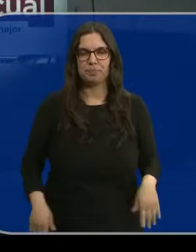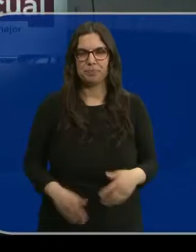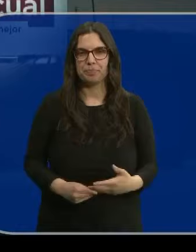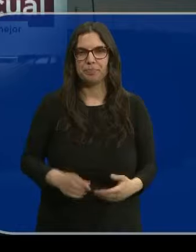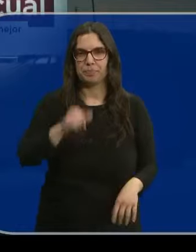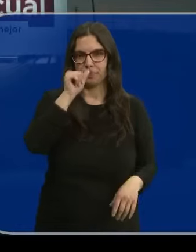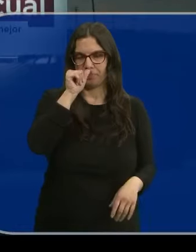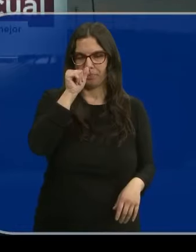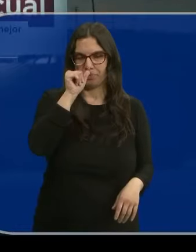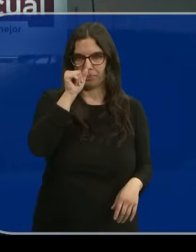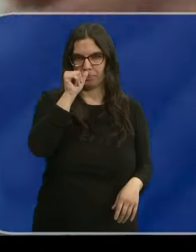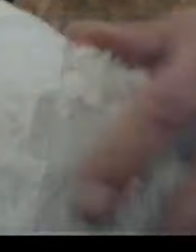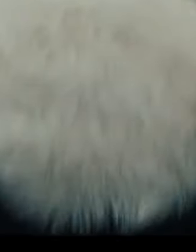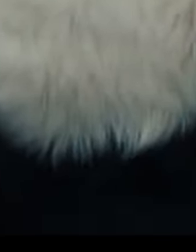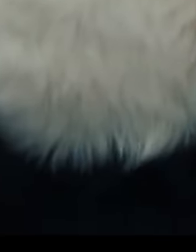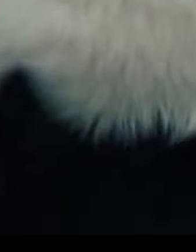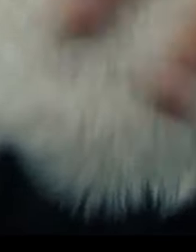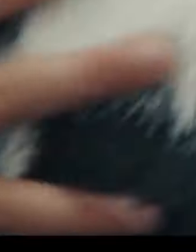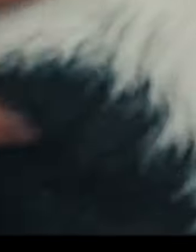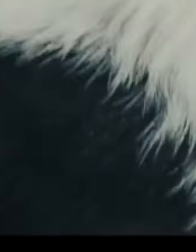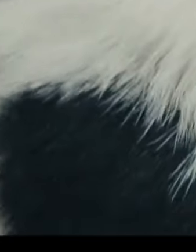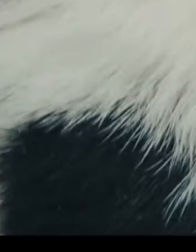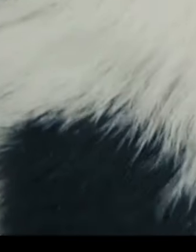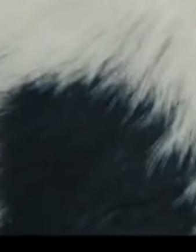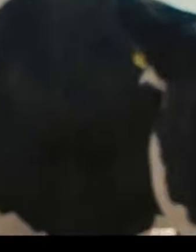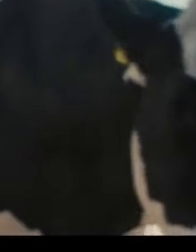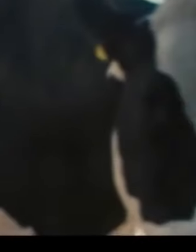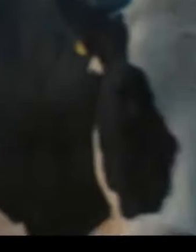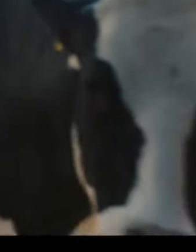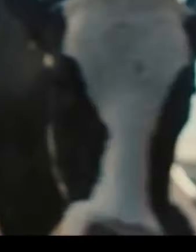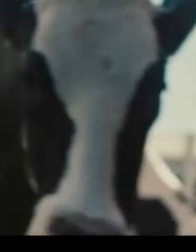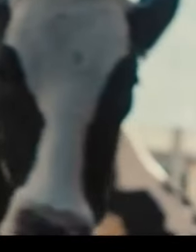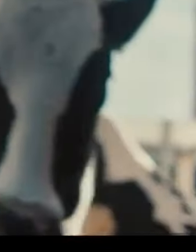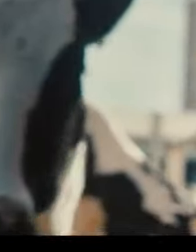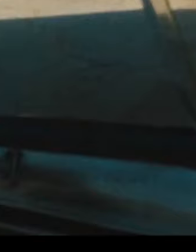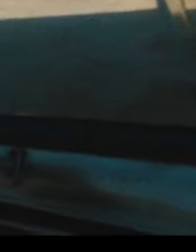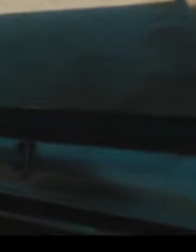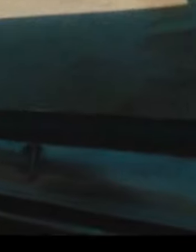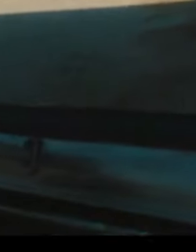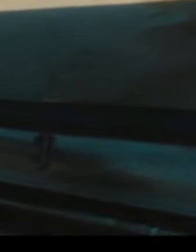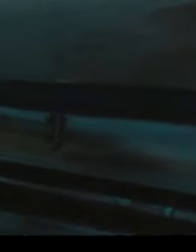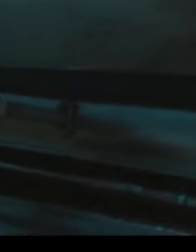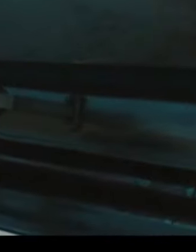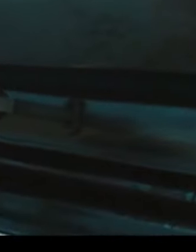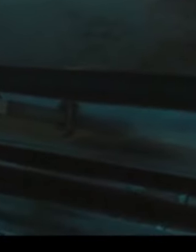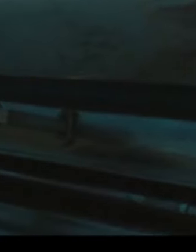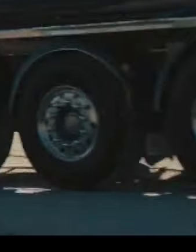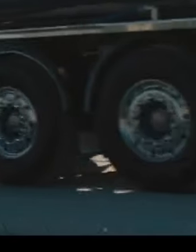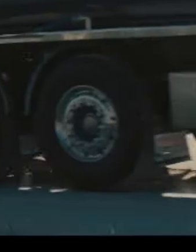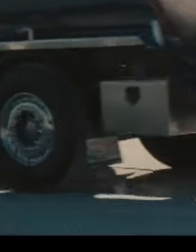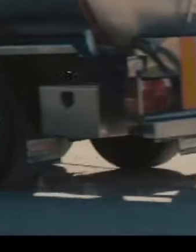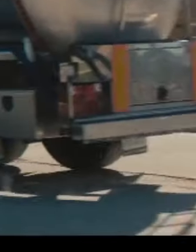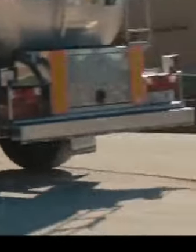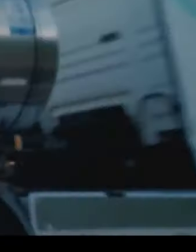Cuando haces algo de corazón es porque quieres dar lo mejor,